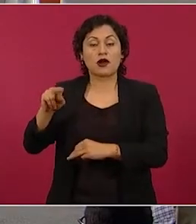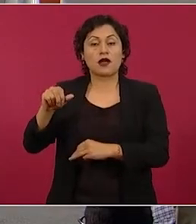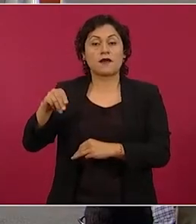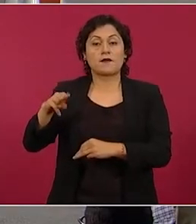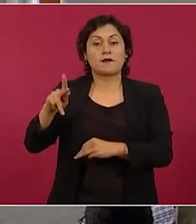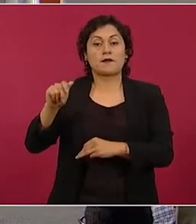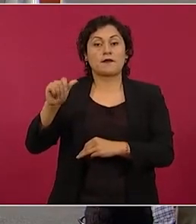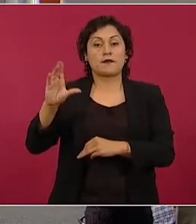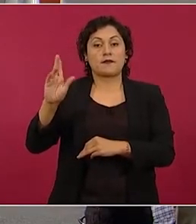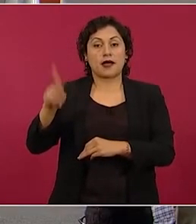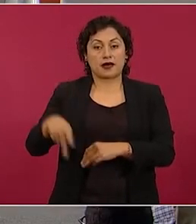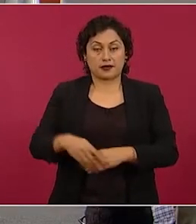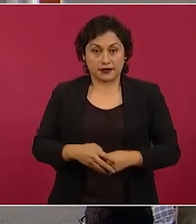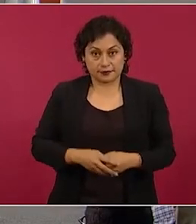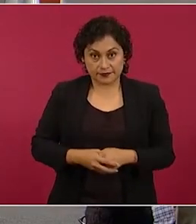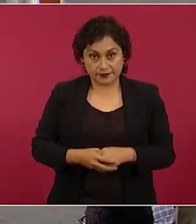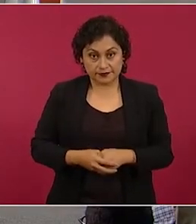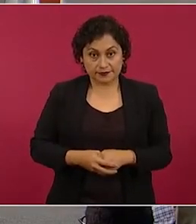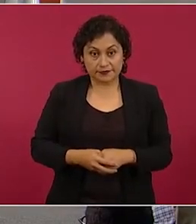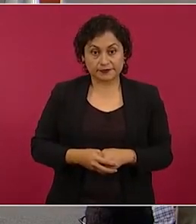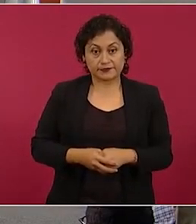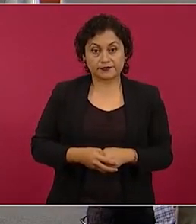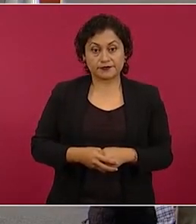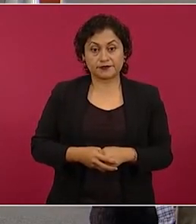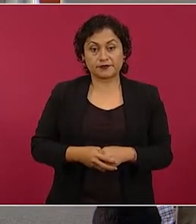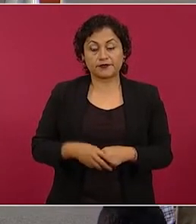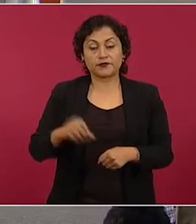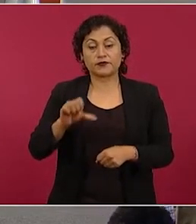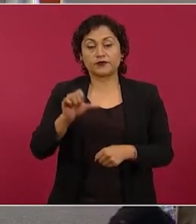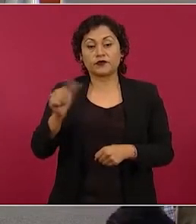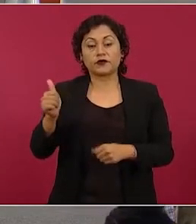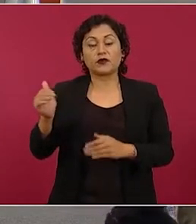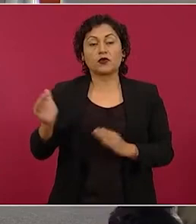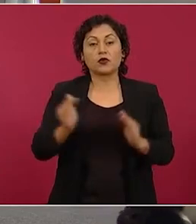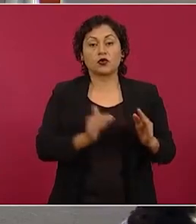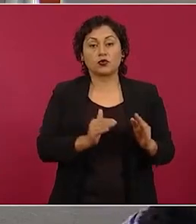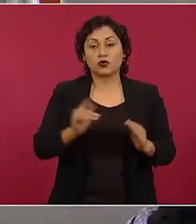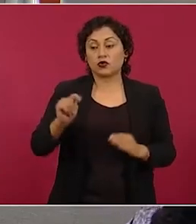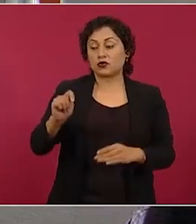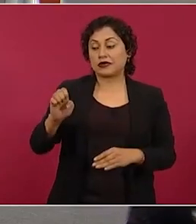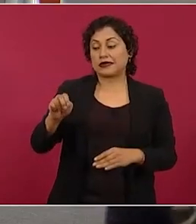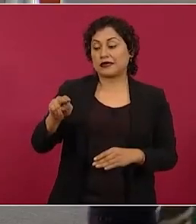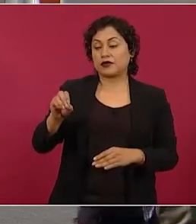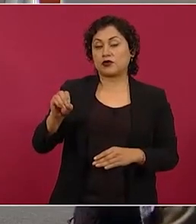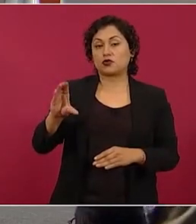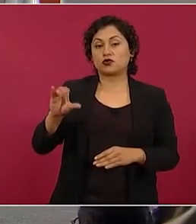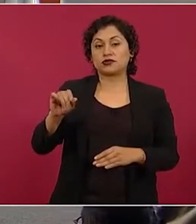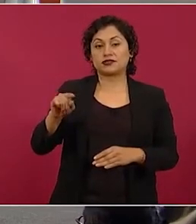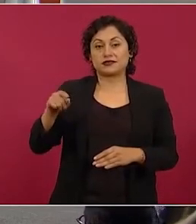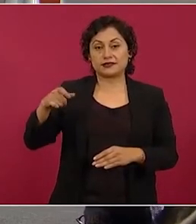y de Boca del Cerro, Tenosique, pues Palenque,